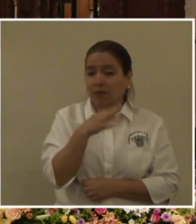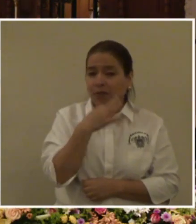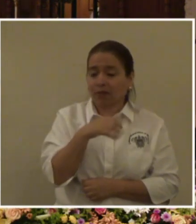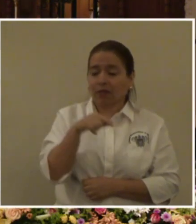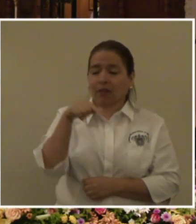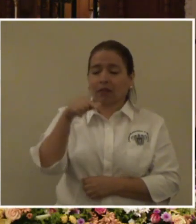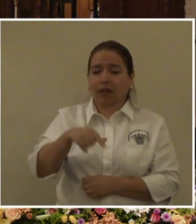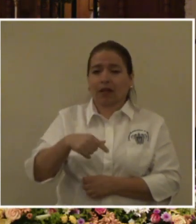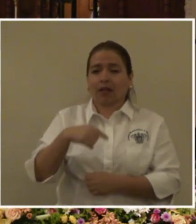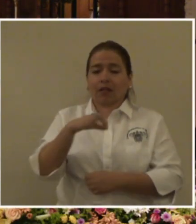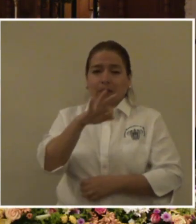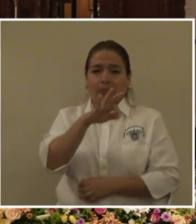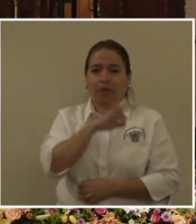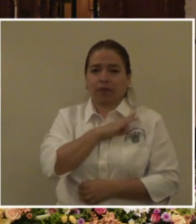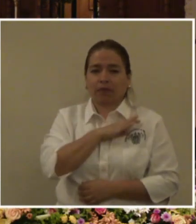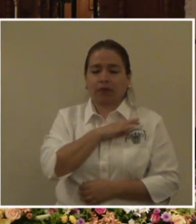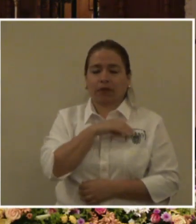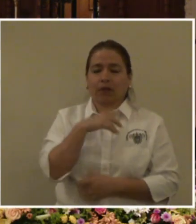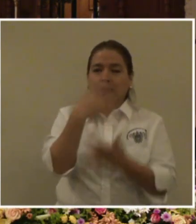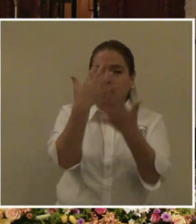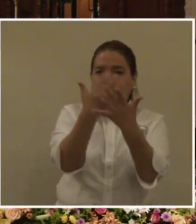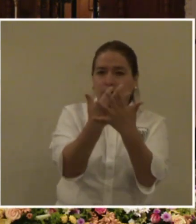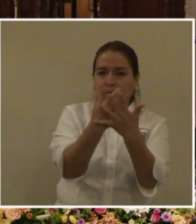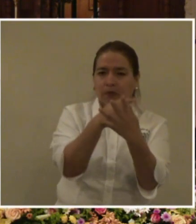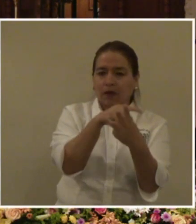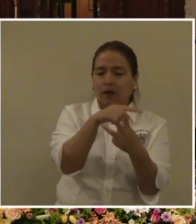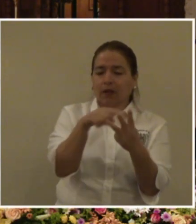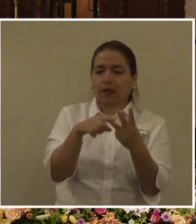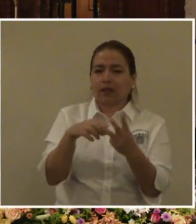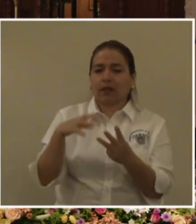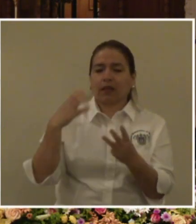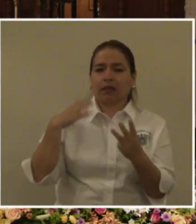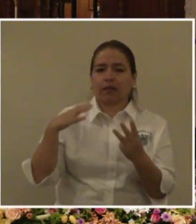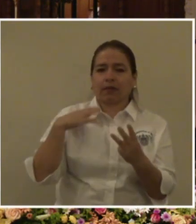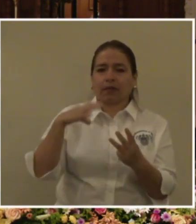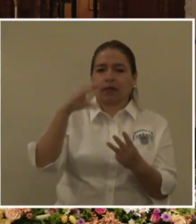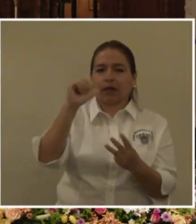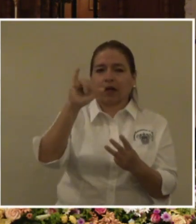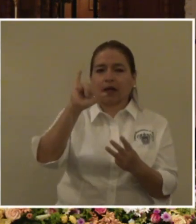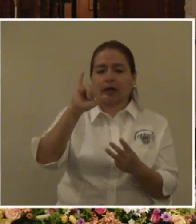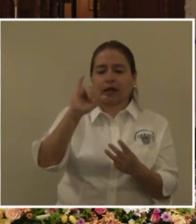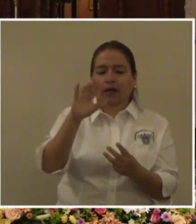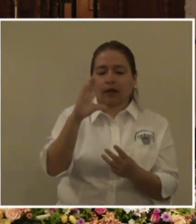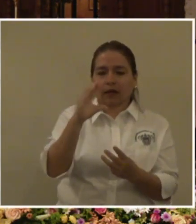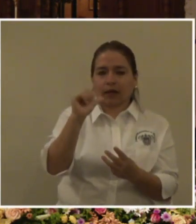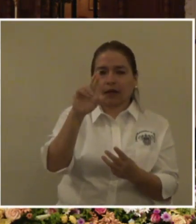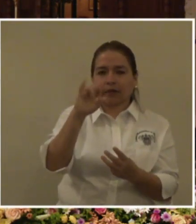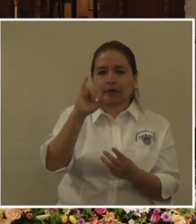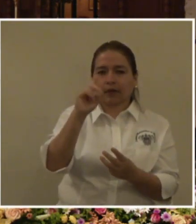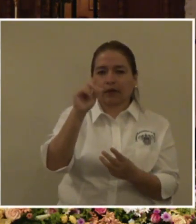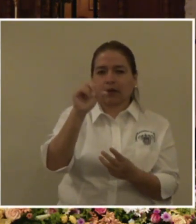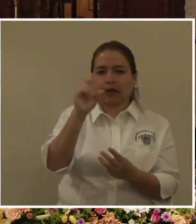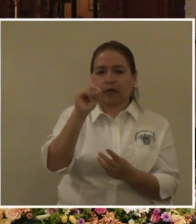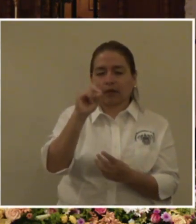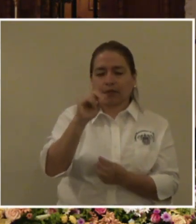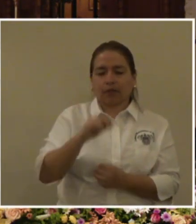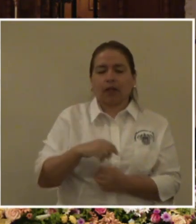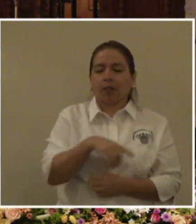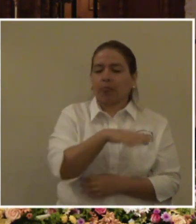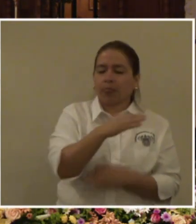esperanza y tiempo de caridad. Todos los signos de esta